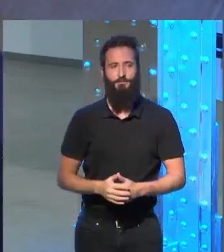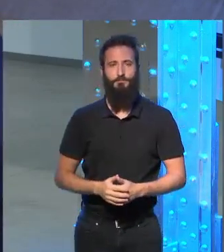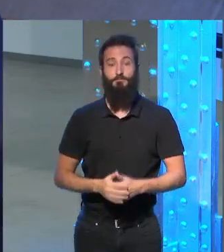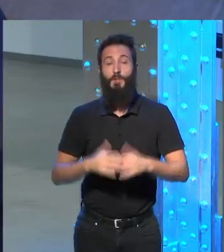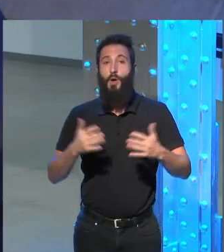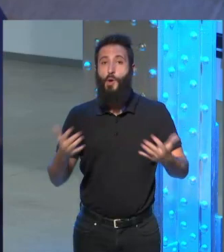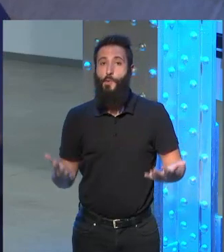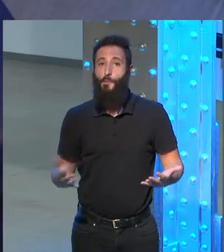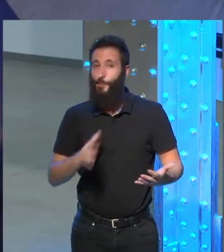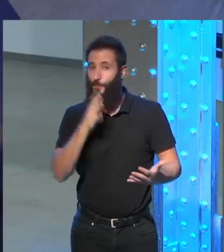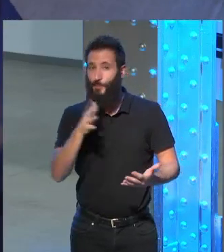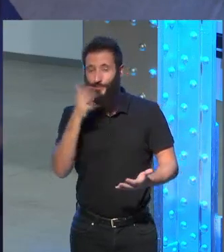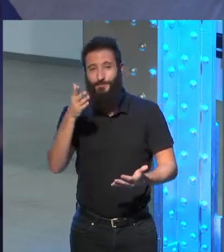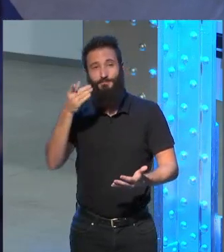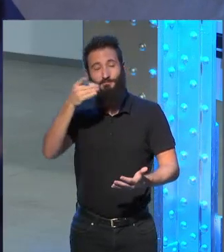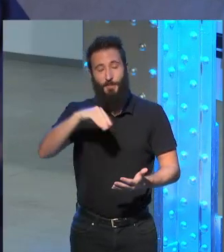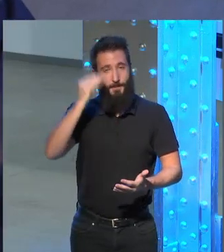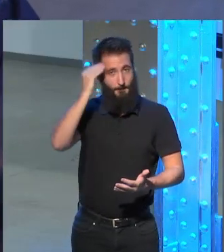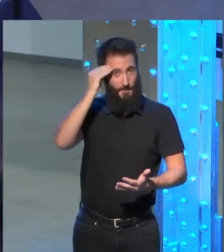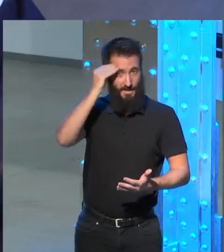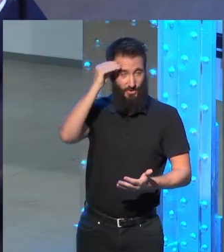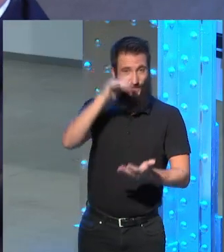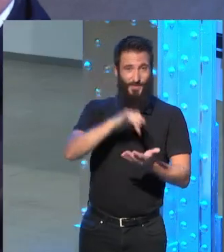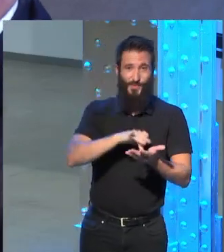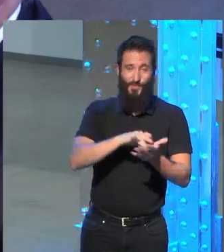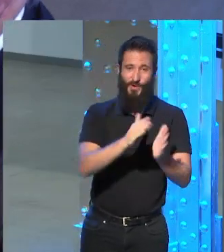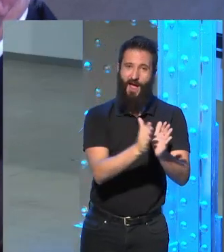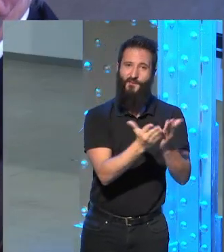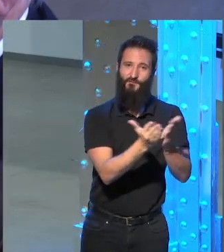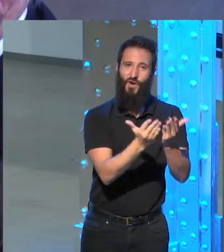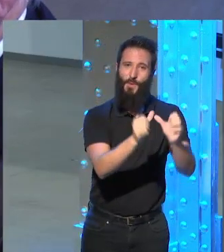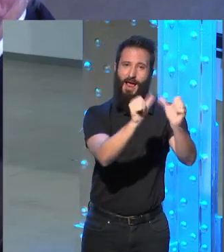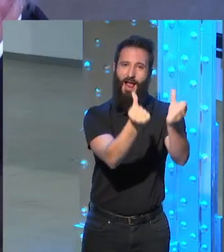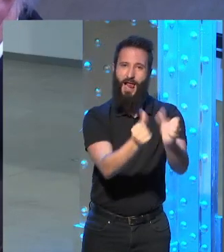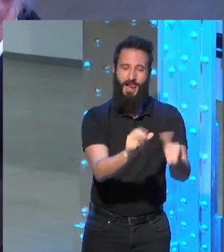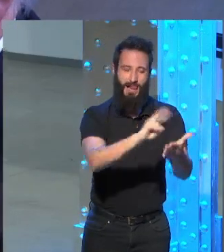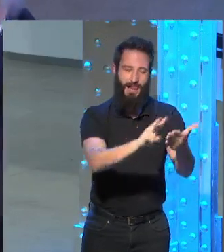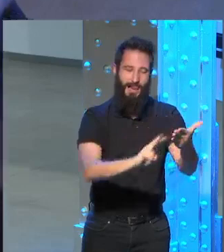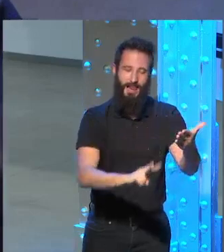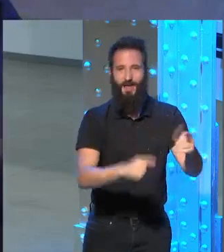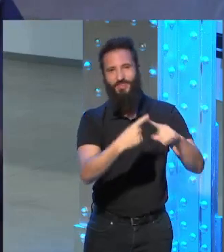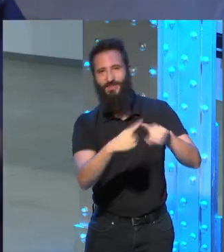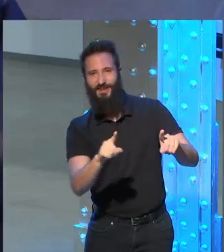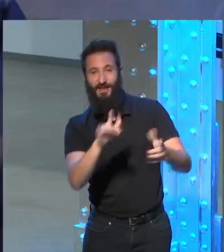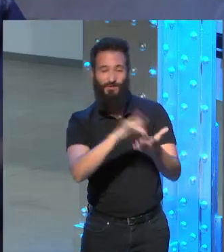Entre otras cosas, porque creo que uno lee de una manera distinta cuando tiene que enseñar.